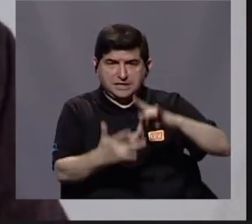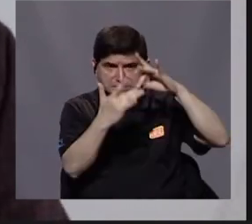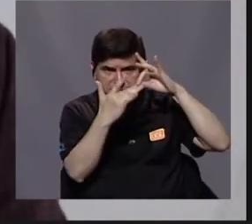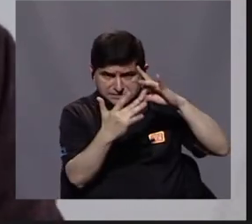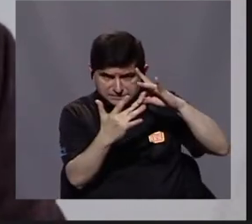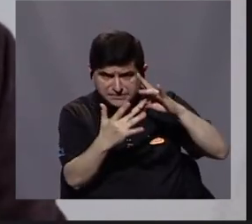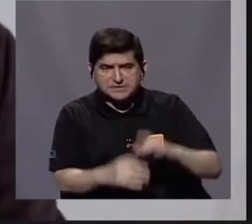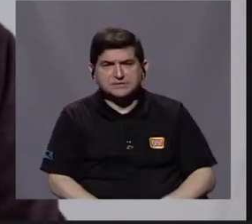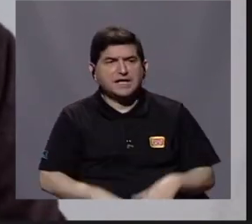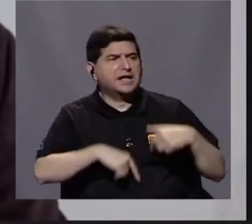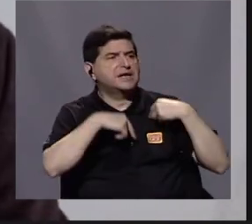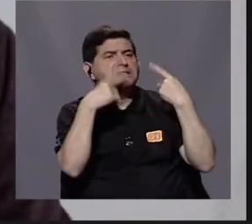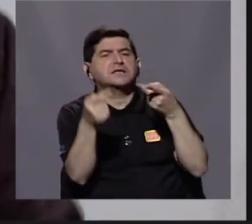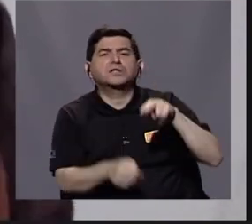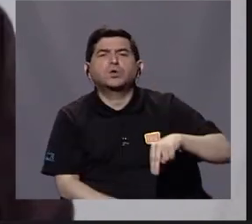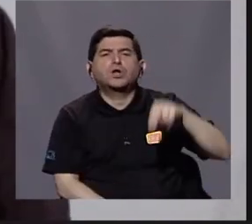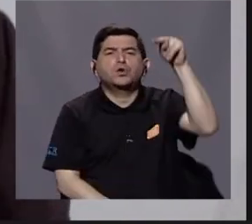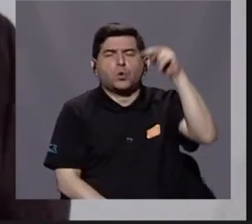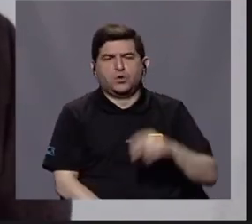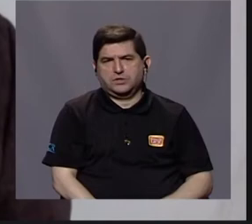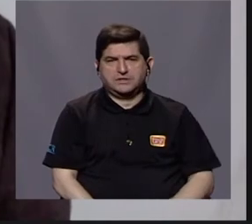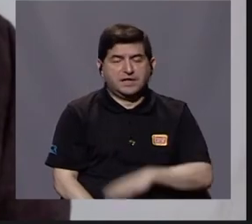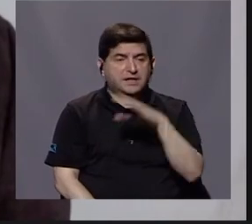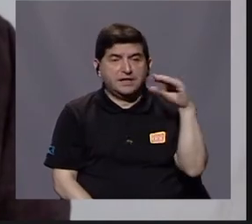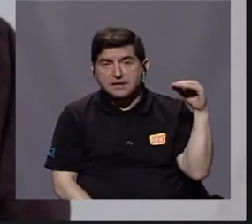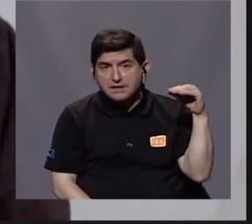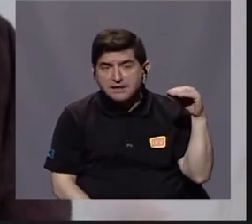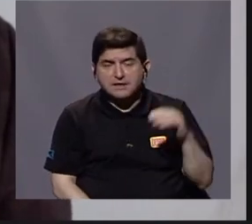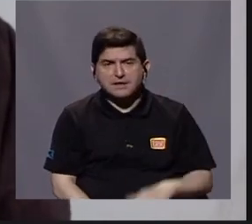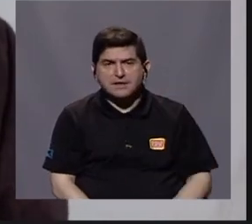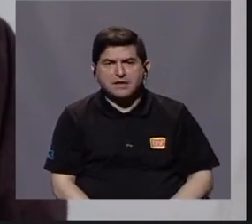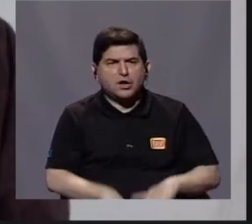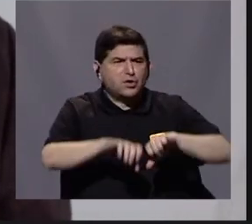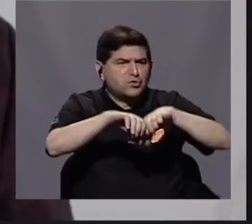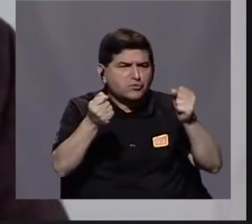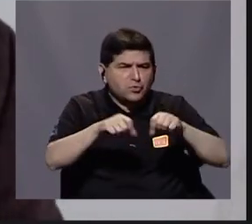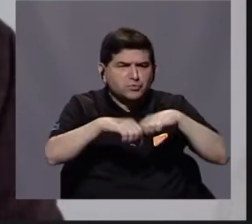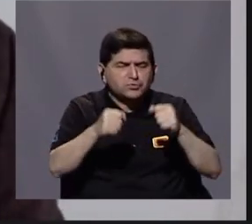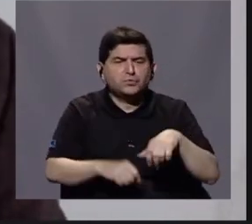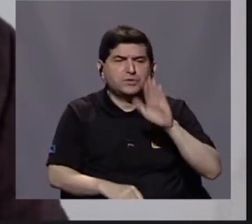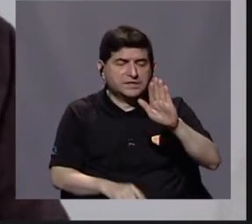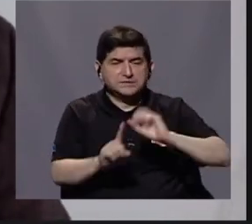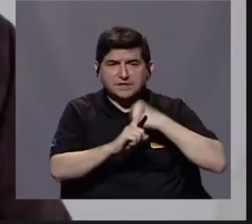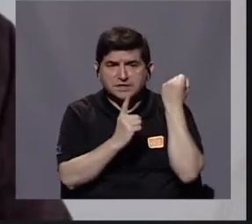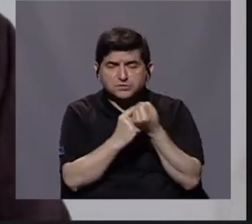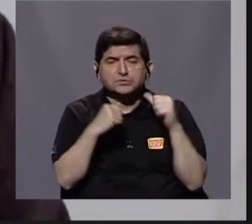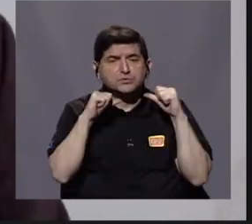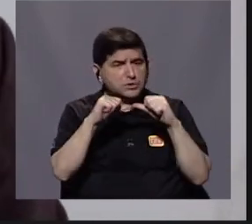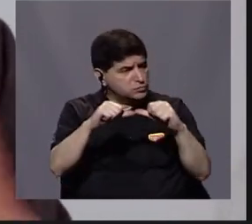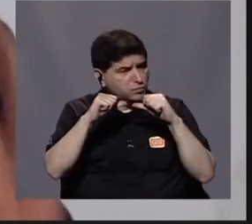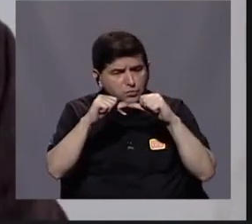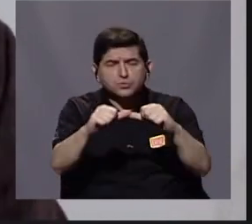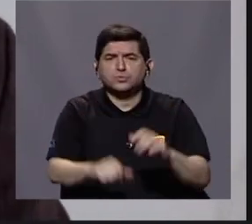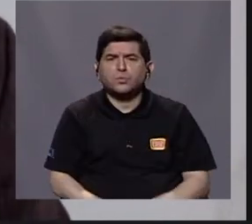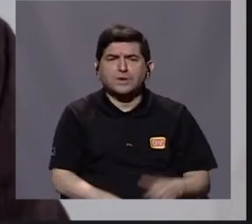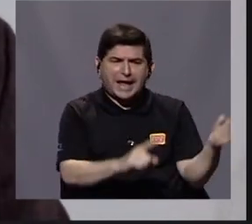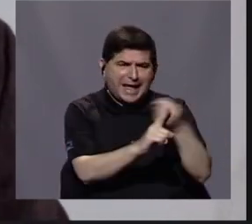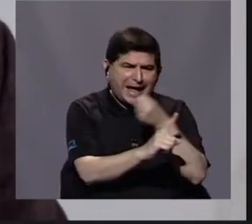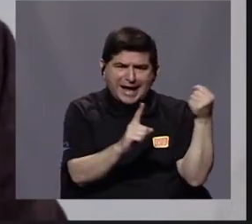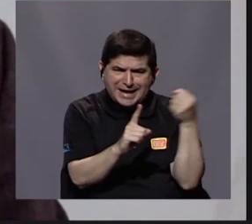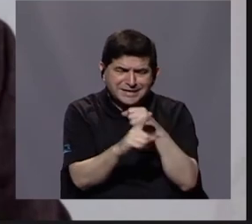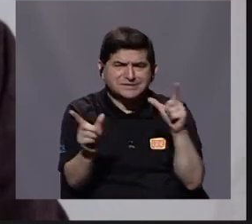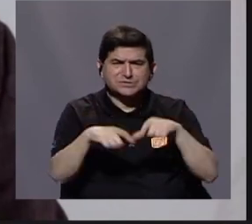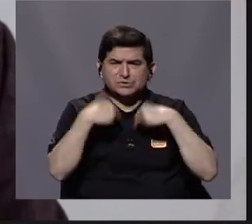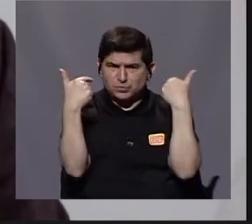en tránsito hacia el norte. Y se daban sistemáticamente violaciones a su integridad, se daban agresiones por